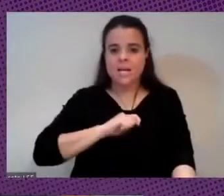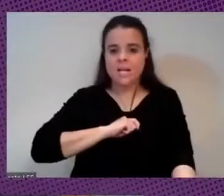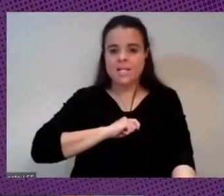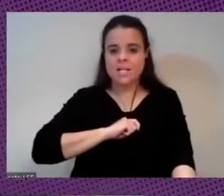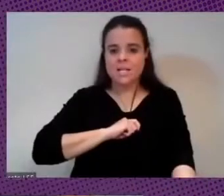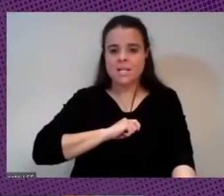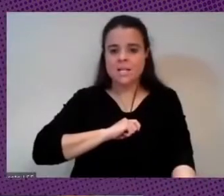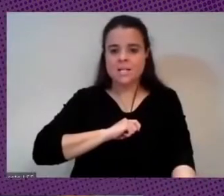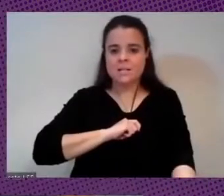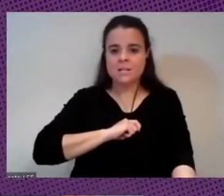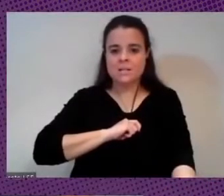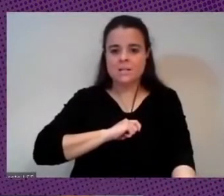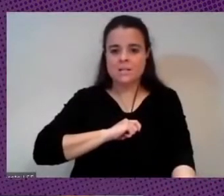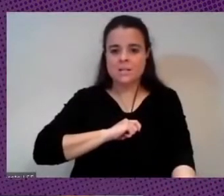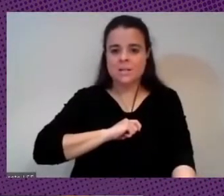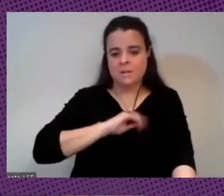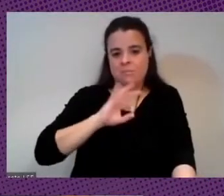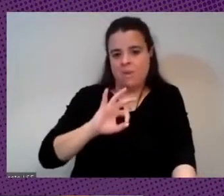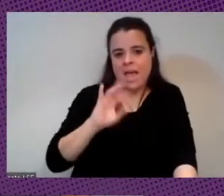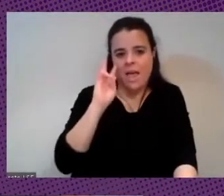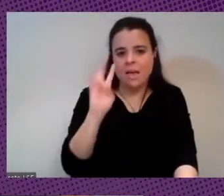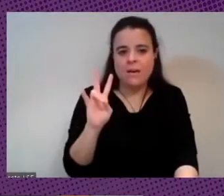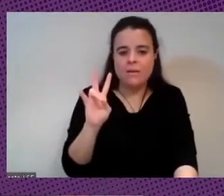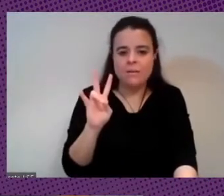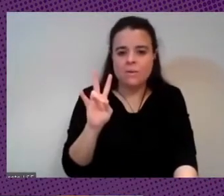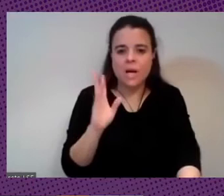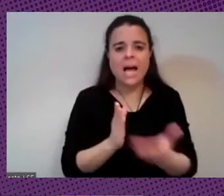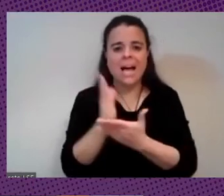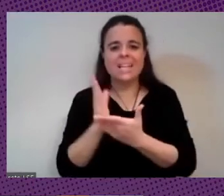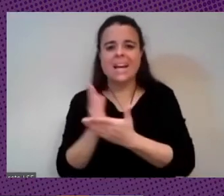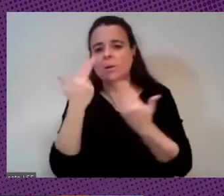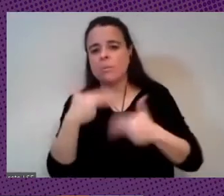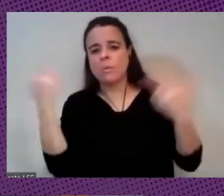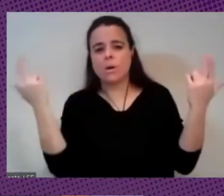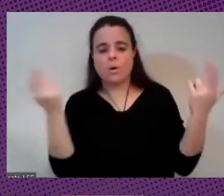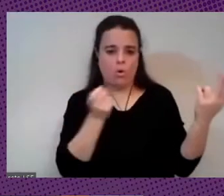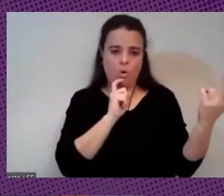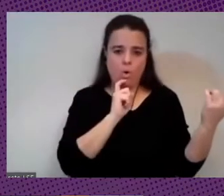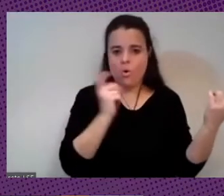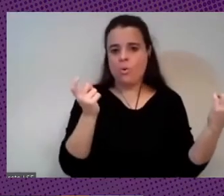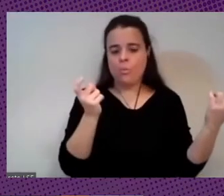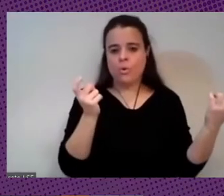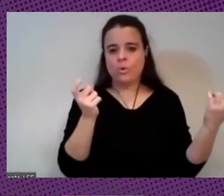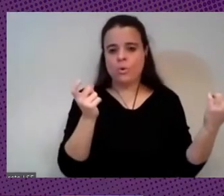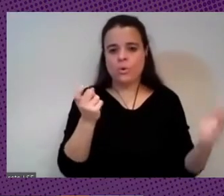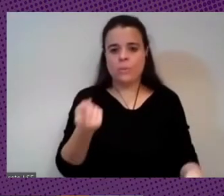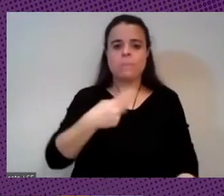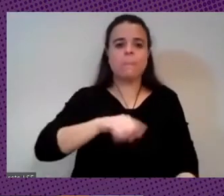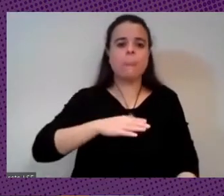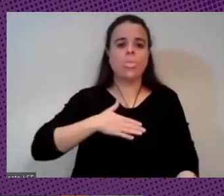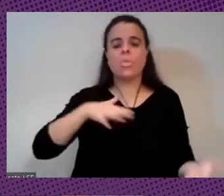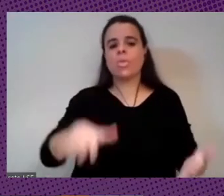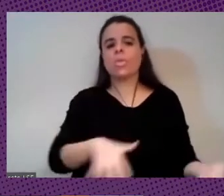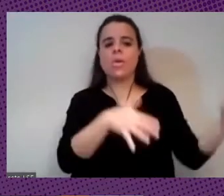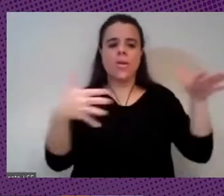muy lejos para ver qué alternativas públicas y la cuestión no viene siendo como como las llevamos de manera eficiente al